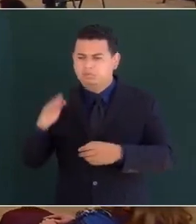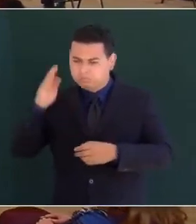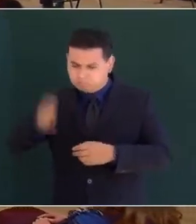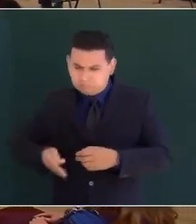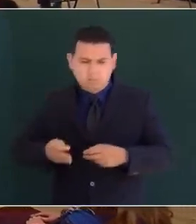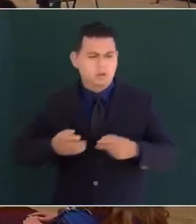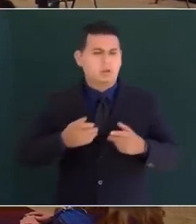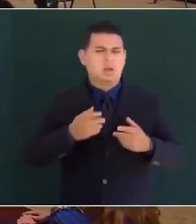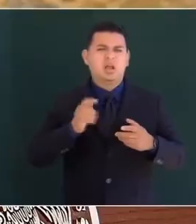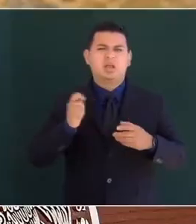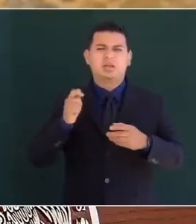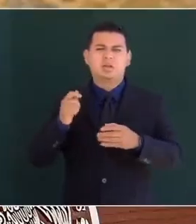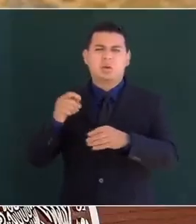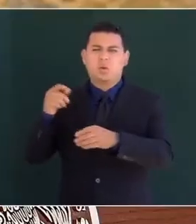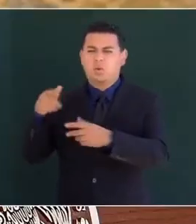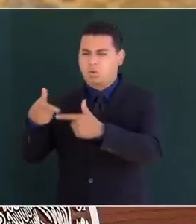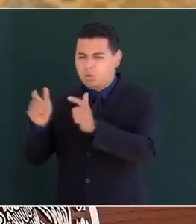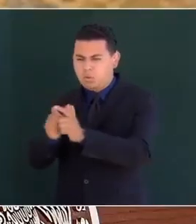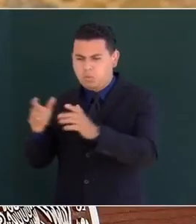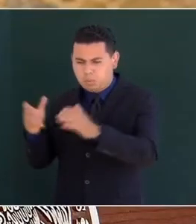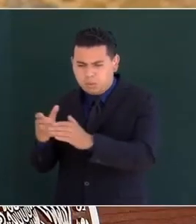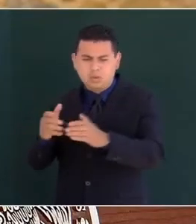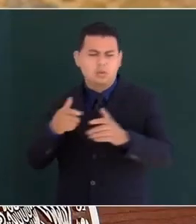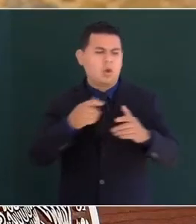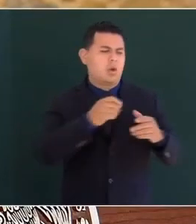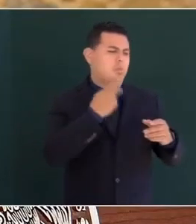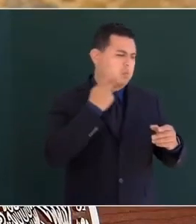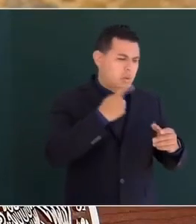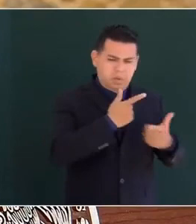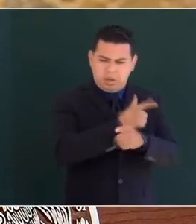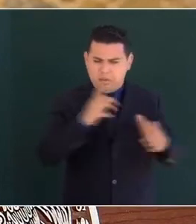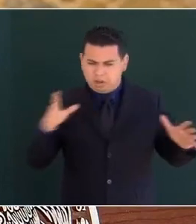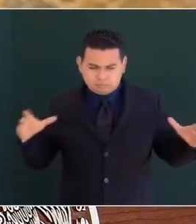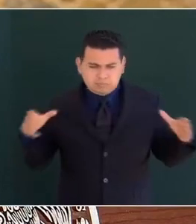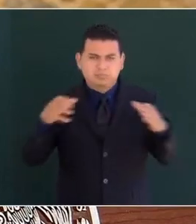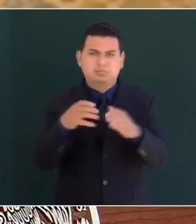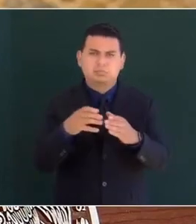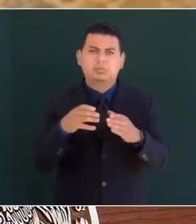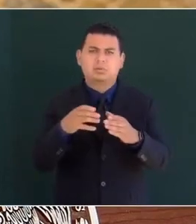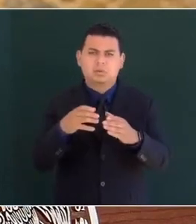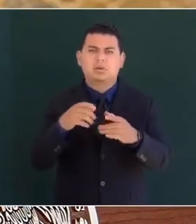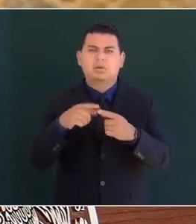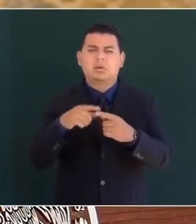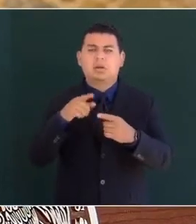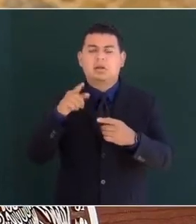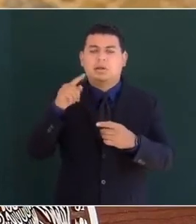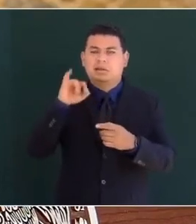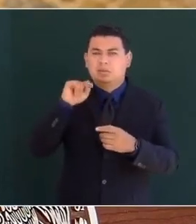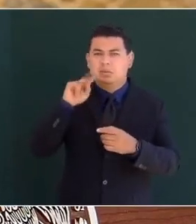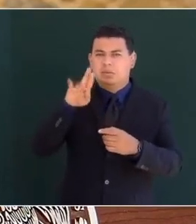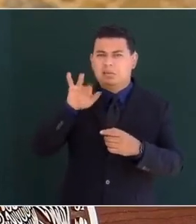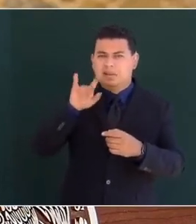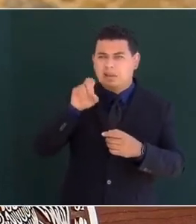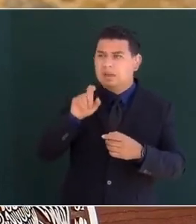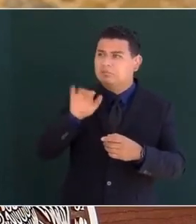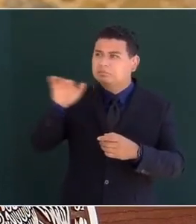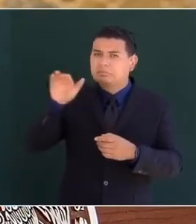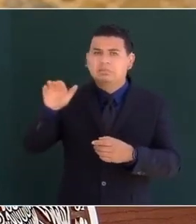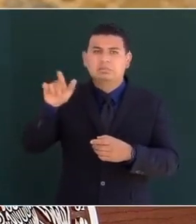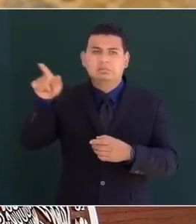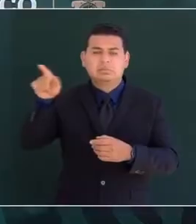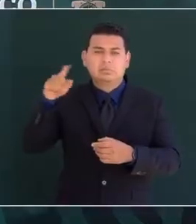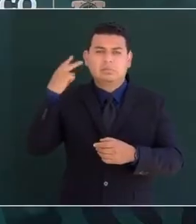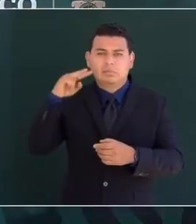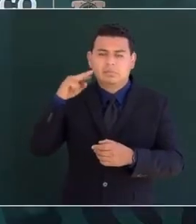liberales y Iturbide pactó en Córdoba Veracruz con el recién llegado nuevo